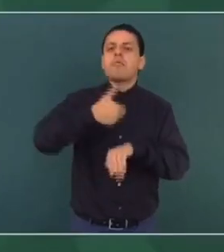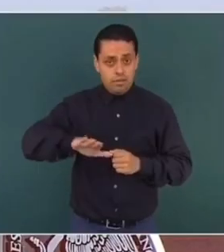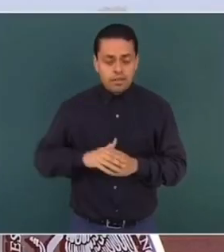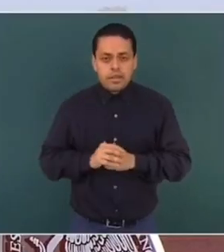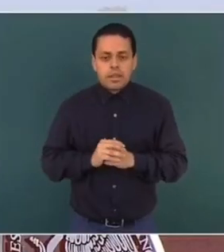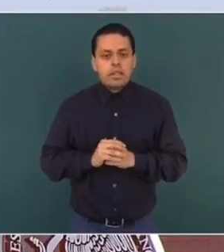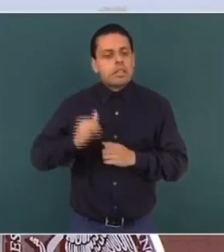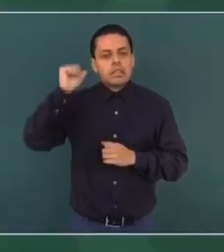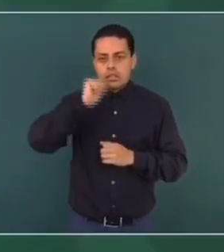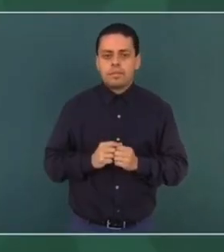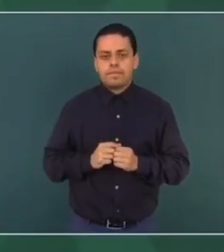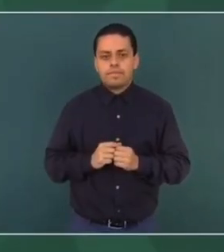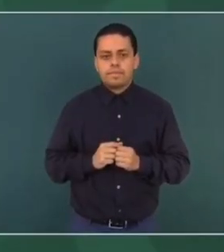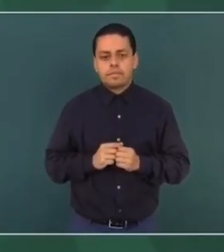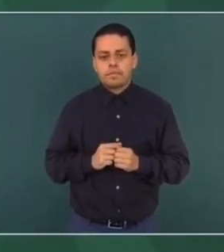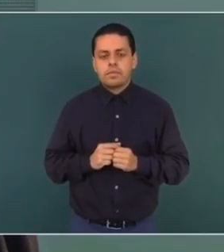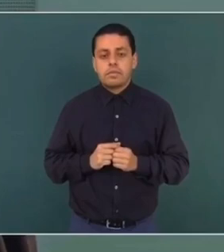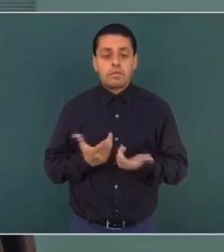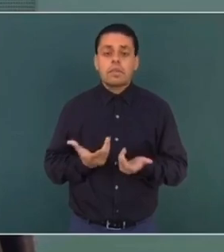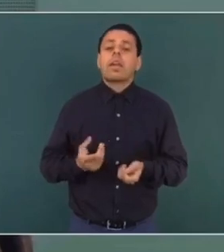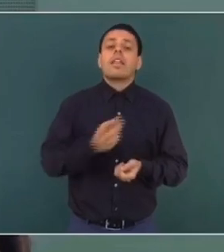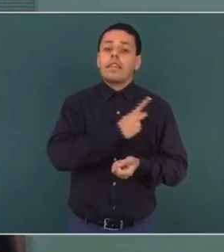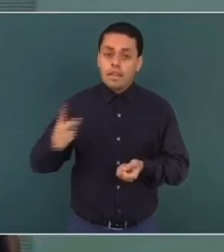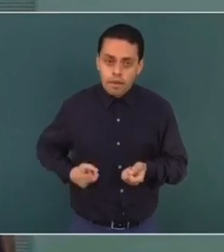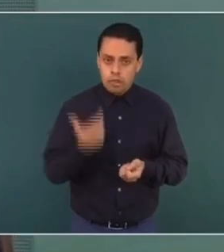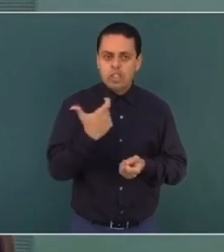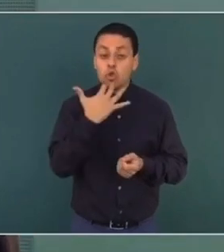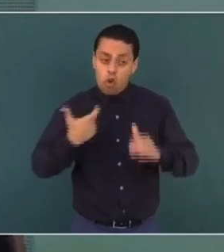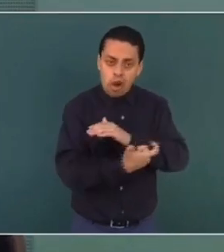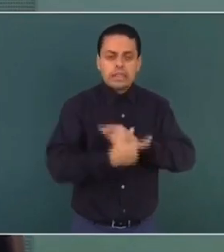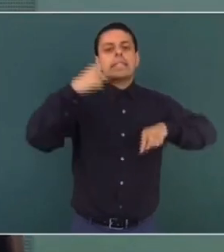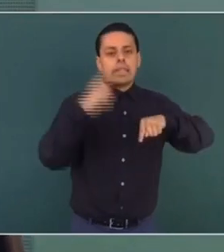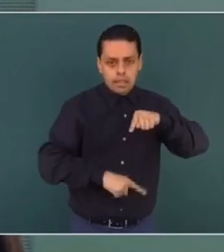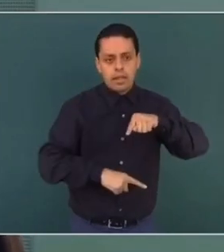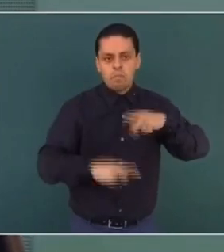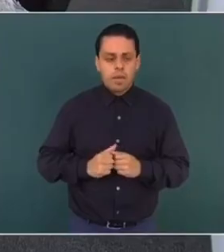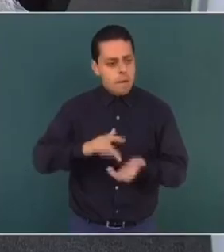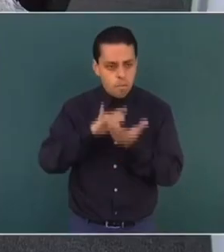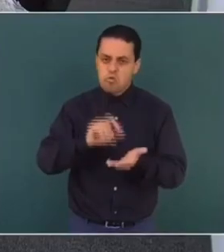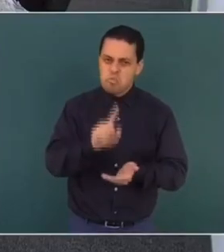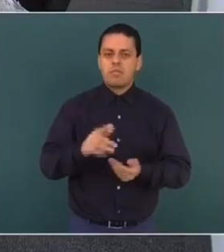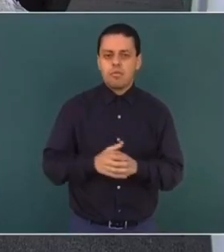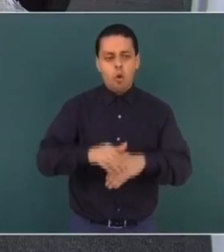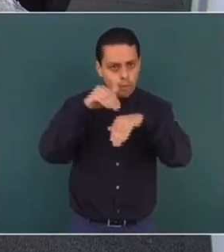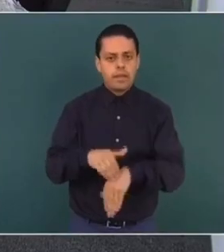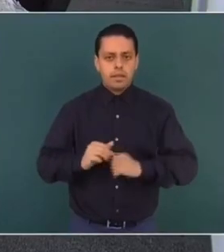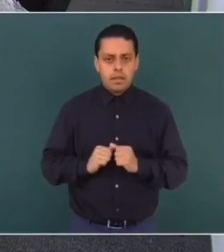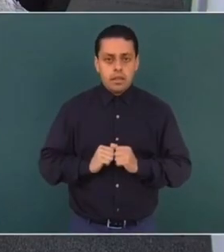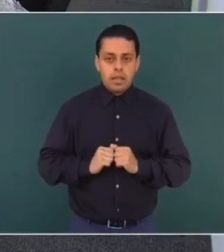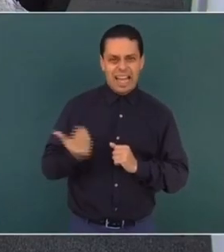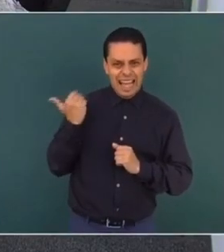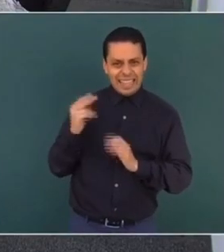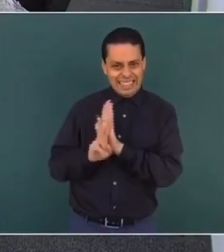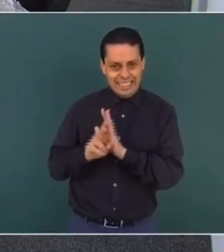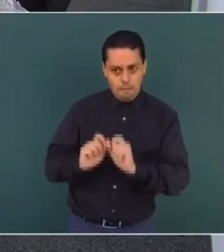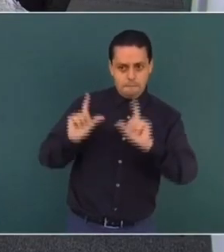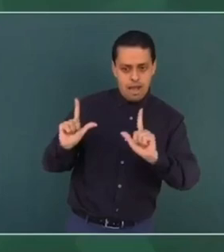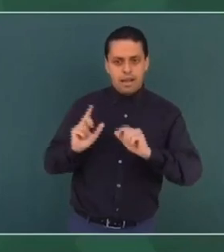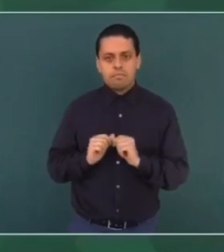todas maneras, siempre he dicho que debemos de acabar con la corrupción y con la impunidad. Esta revelación,